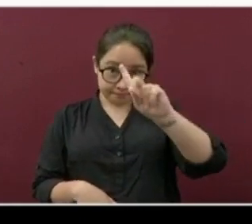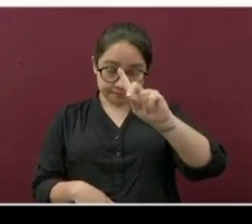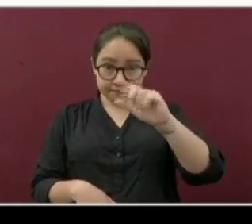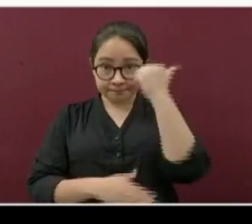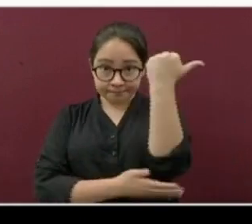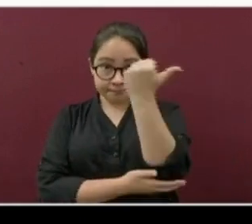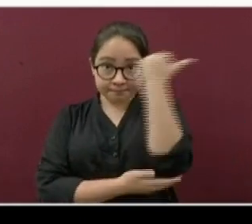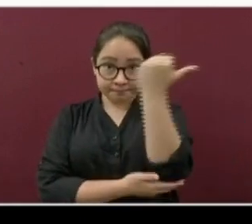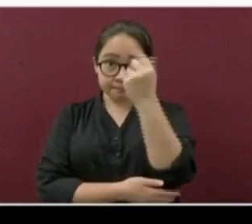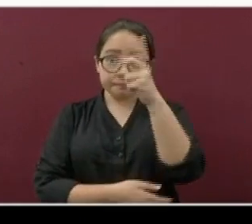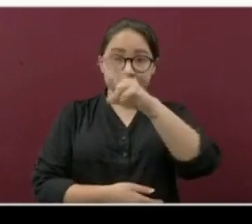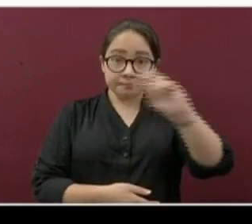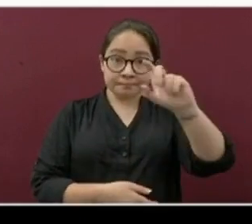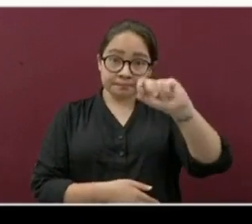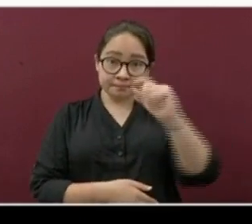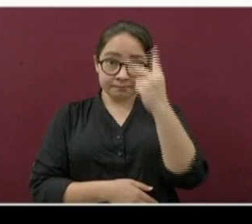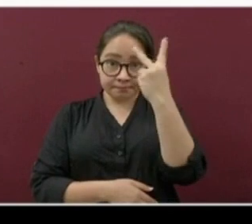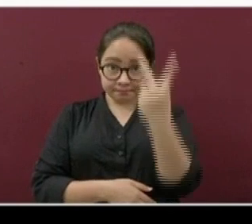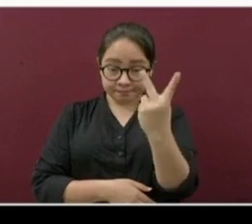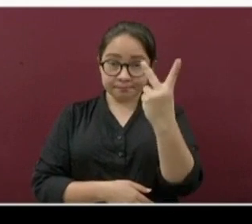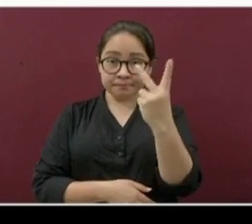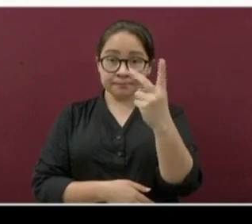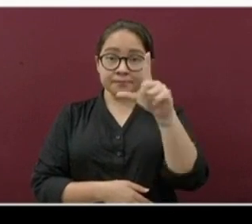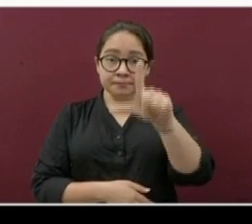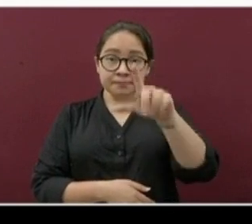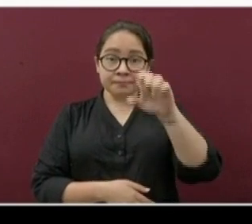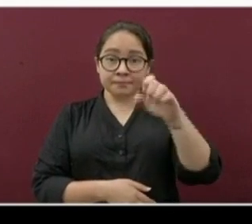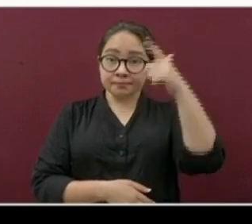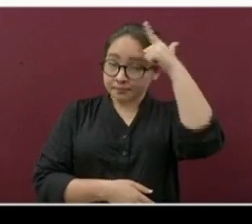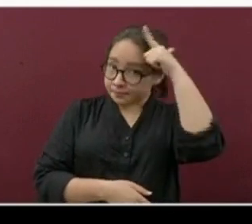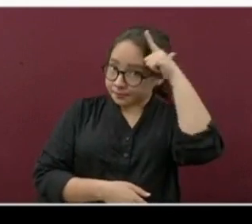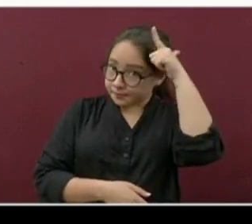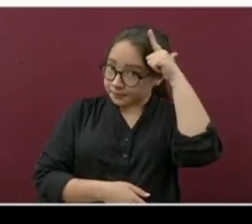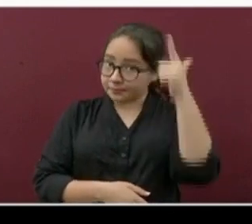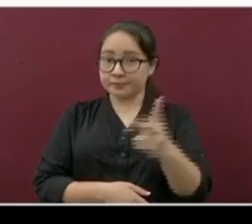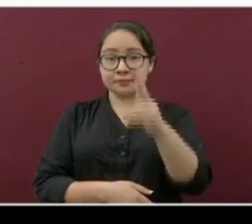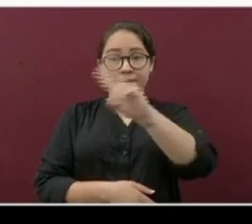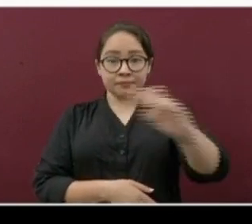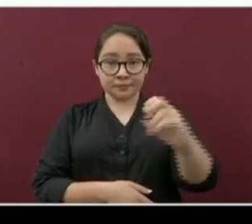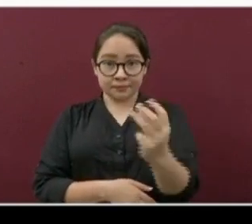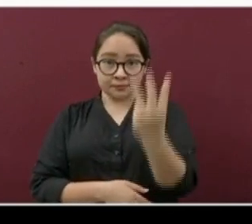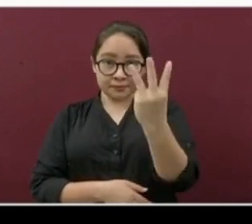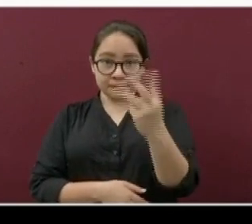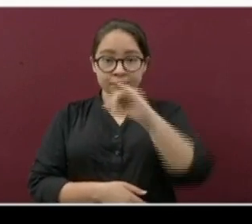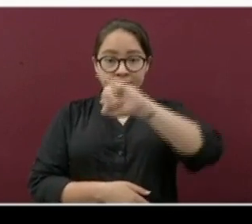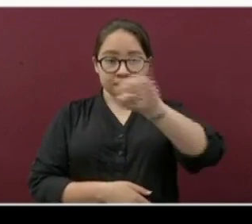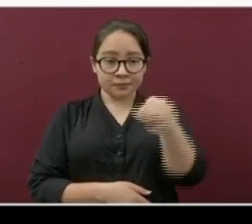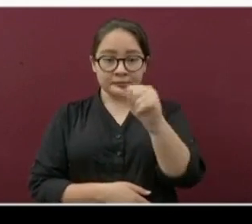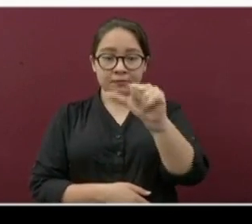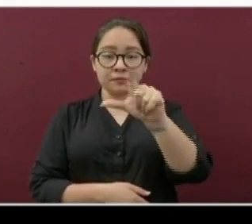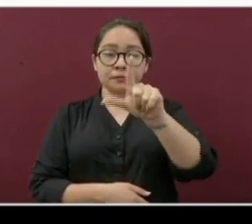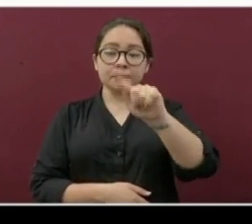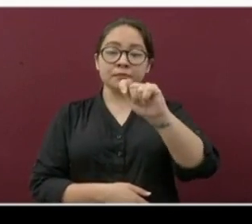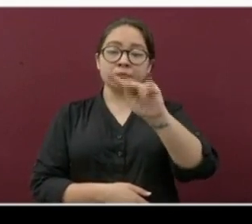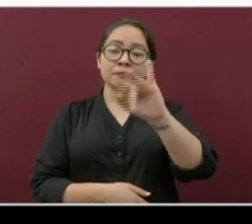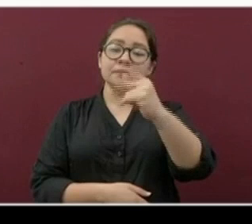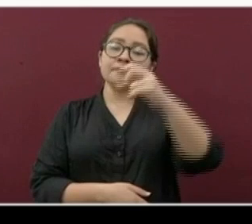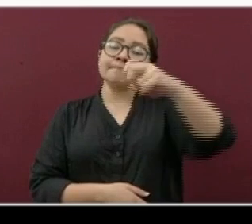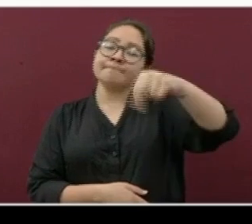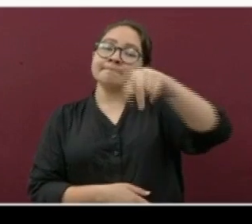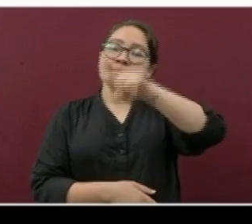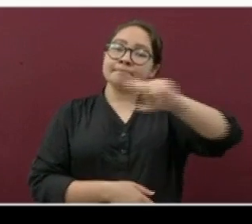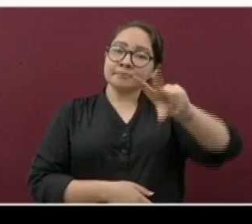Y Acayucan, 222. Lerdo de Tejada, 203. Jaltipan, 189.